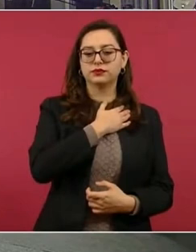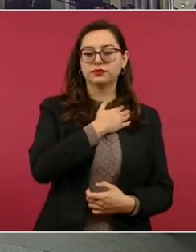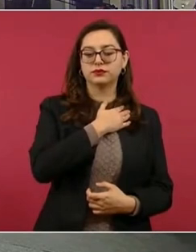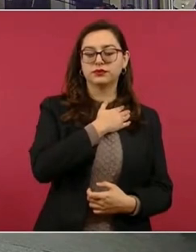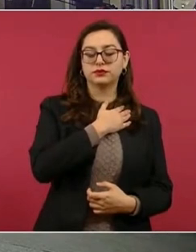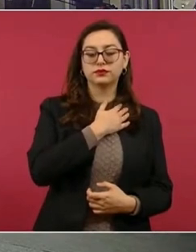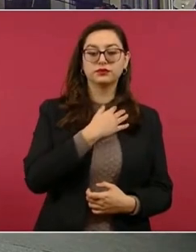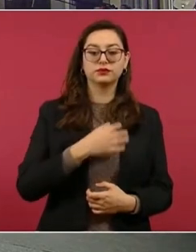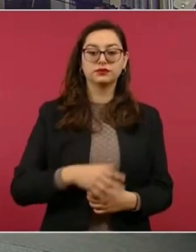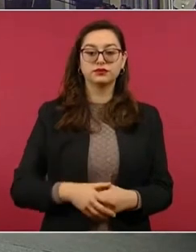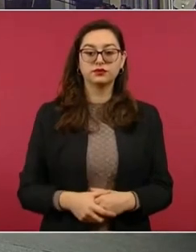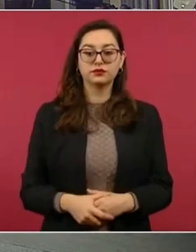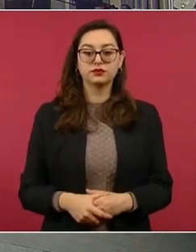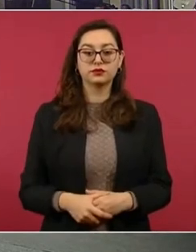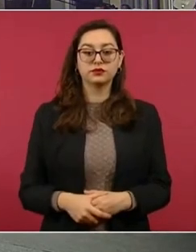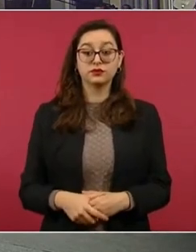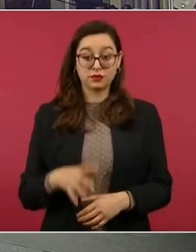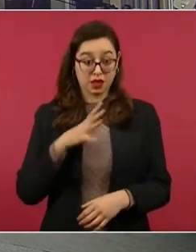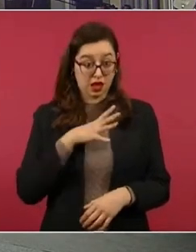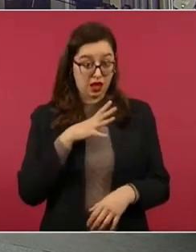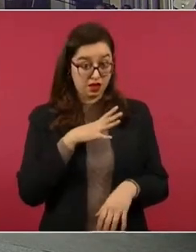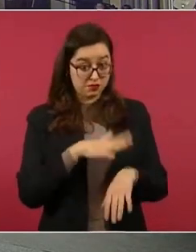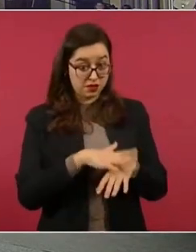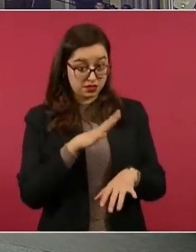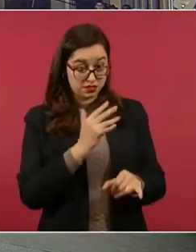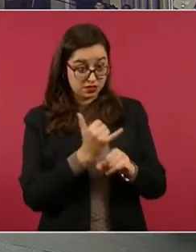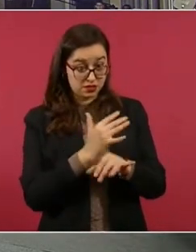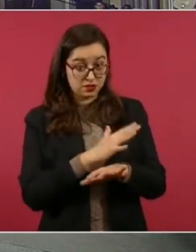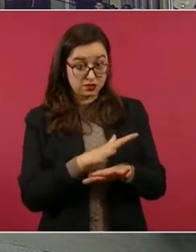¿tienen más? ahí